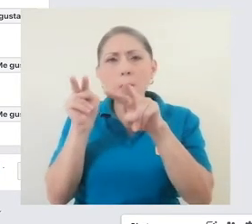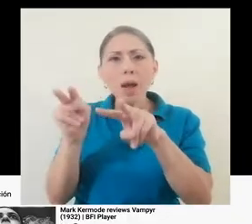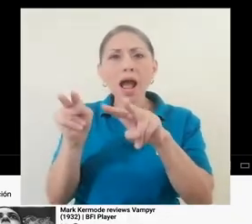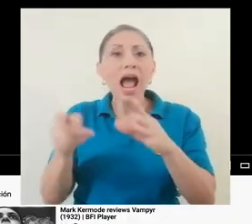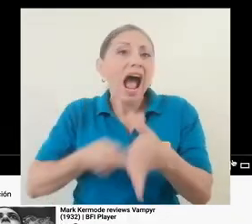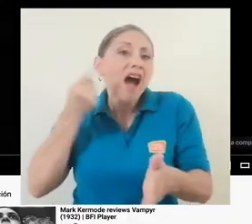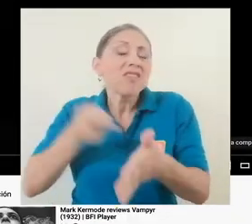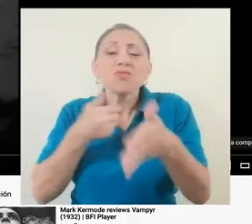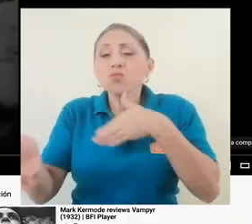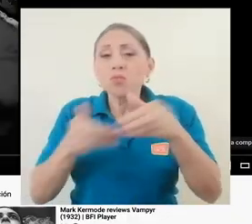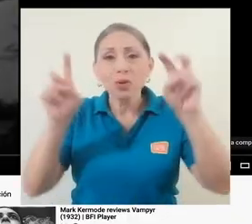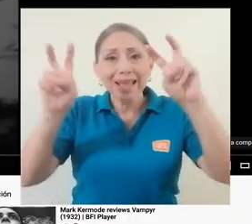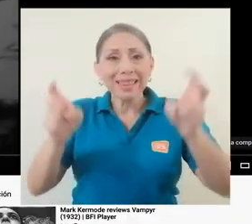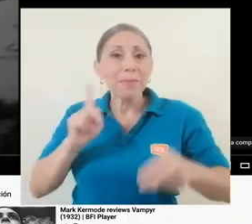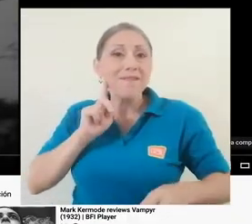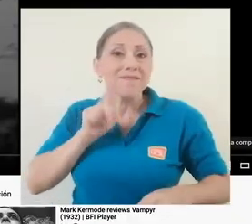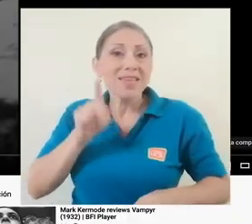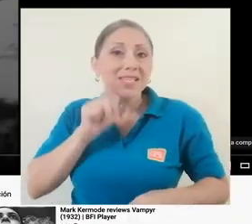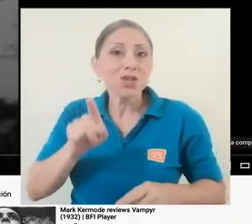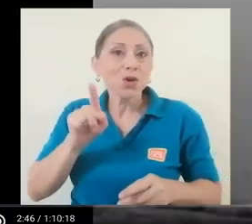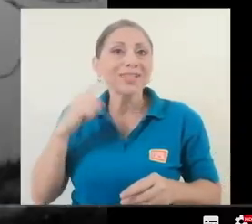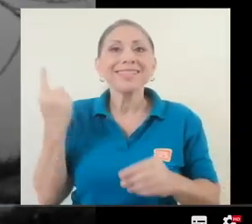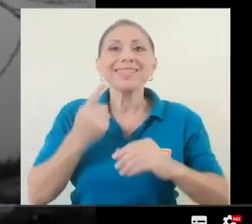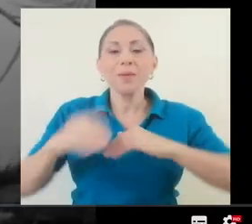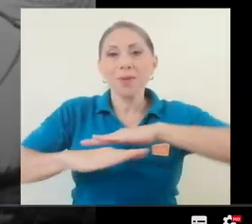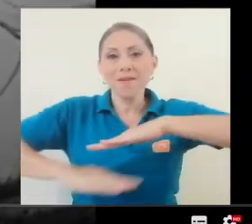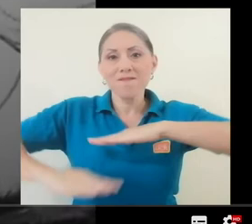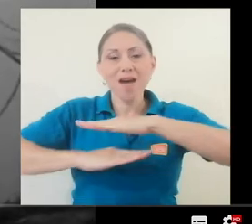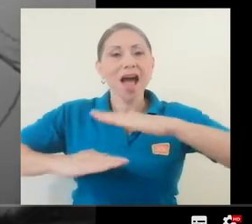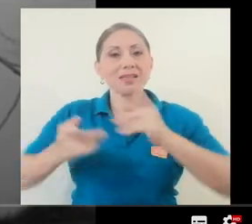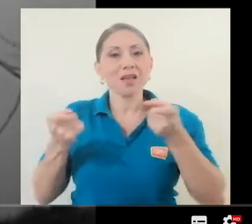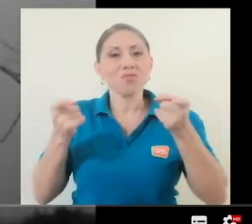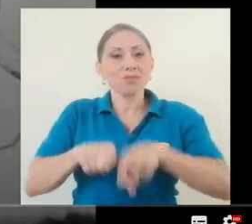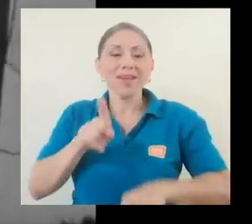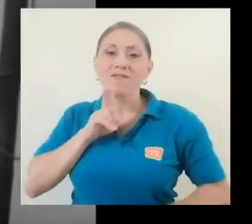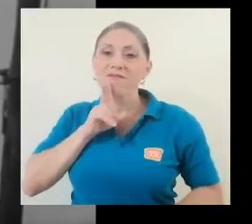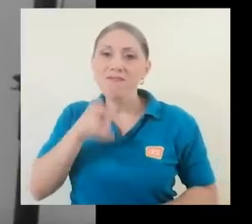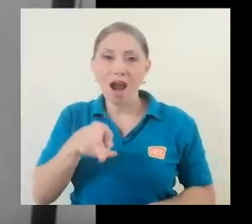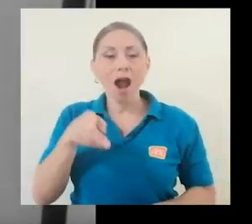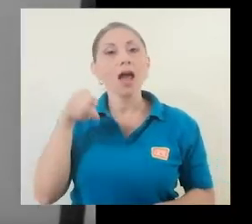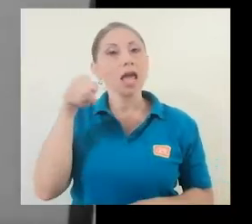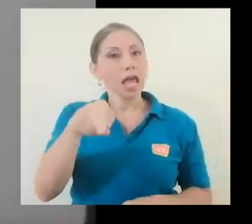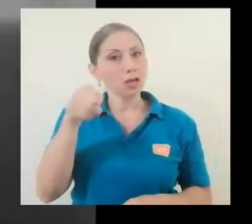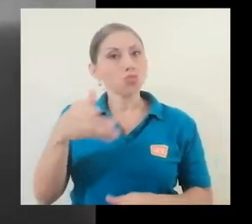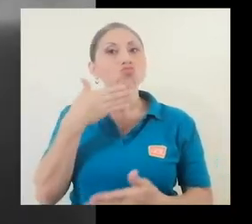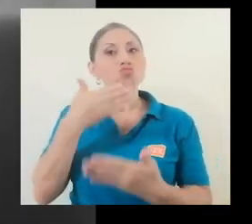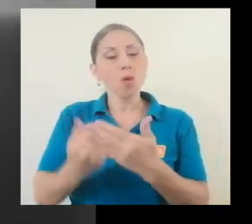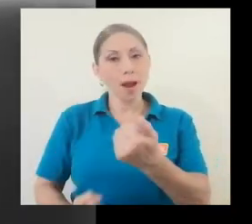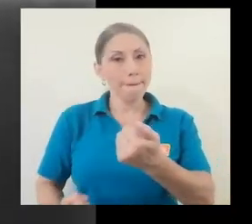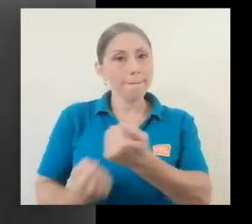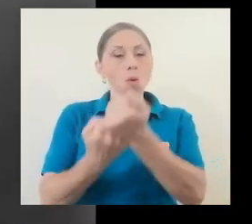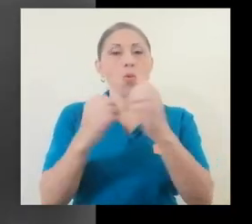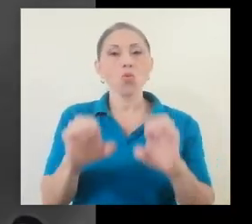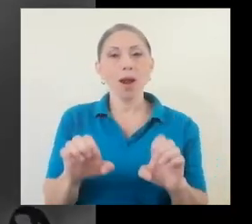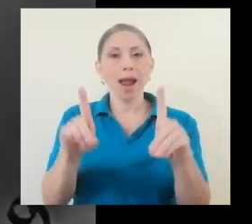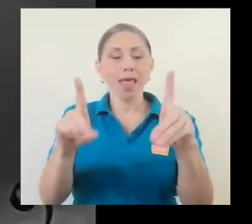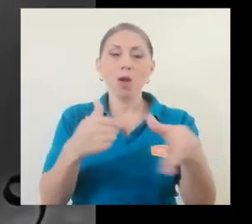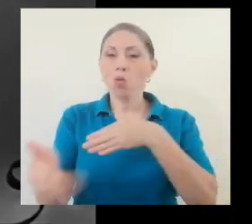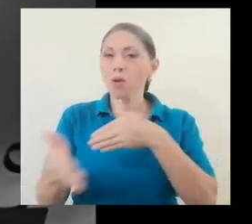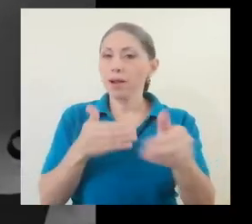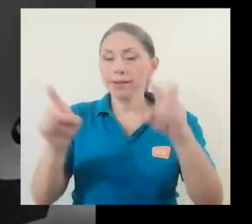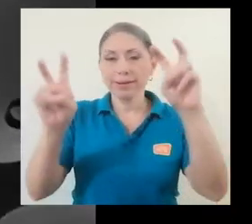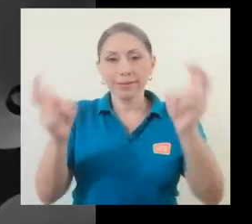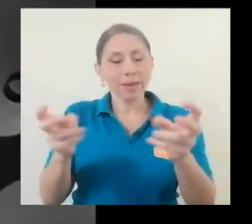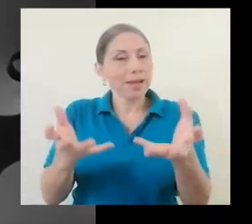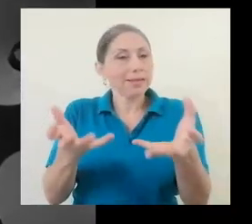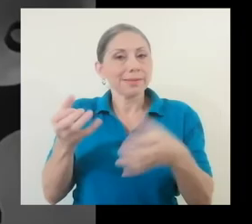sea ficción, siempre viene de un hecho real. Entonces, eso siempre es un buen apoyo académico para cualquier